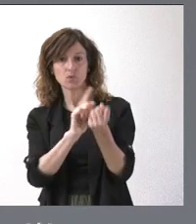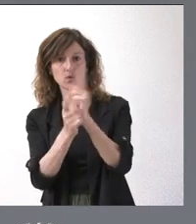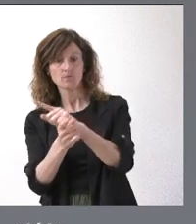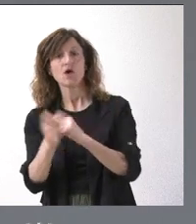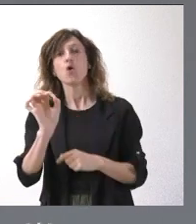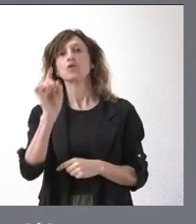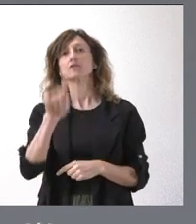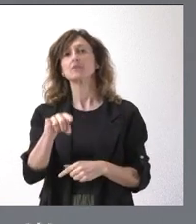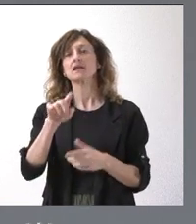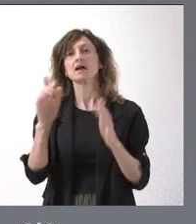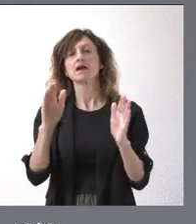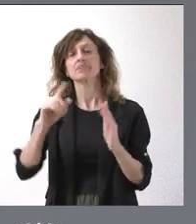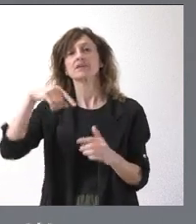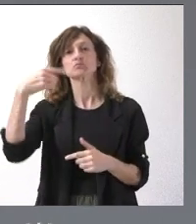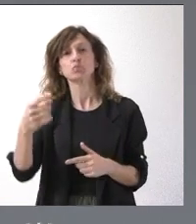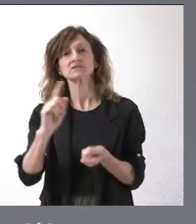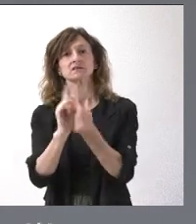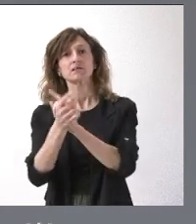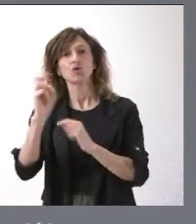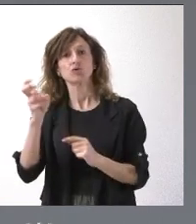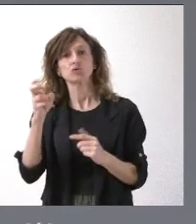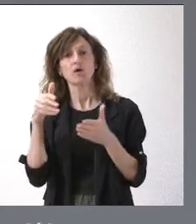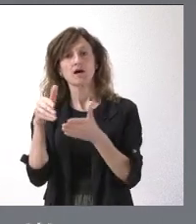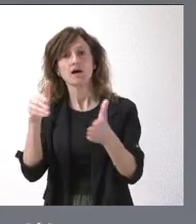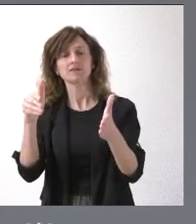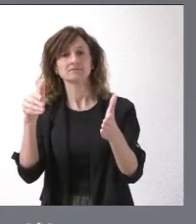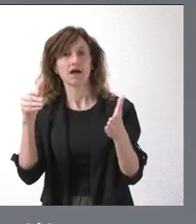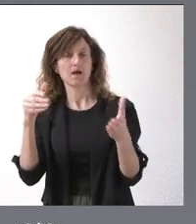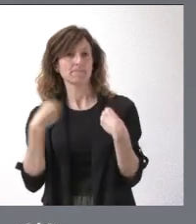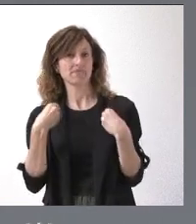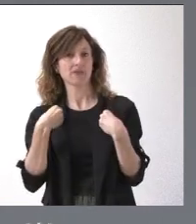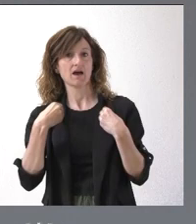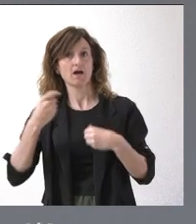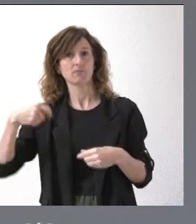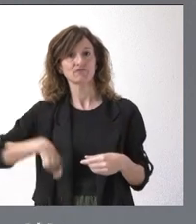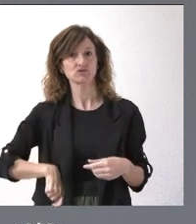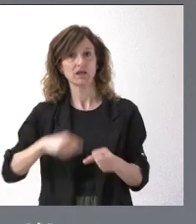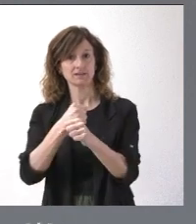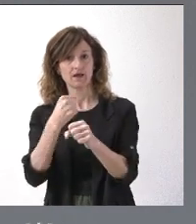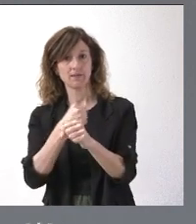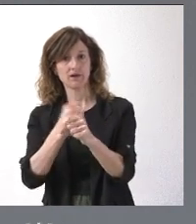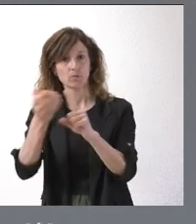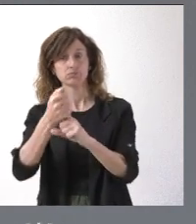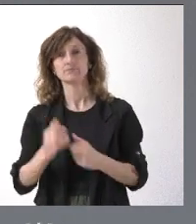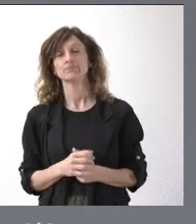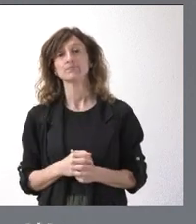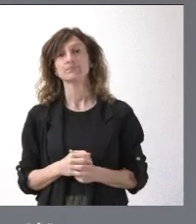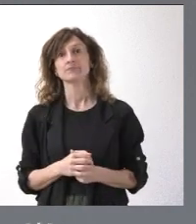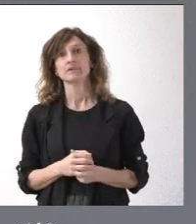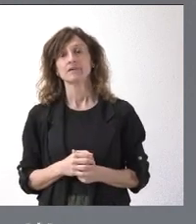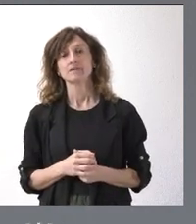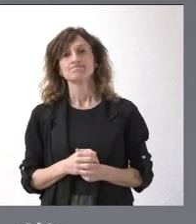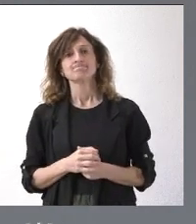ese tránsito posteriormente hacia la vida profesional, teniendo una